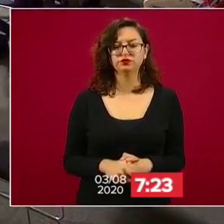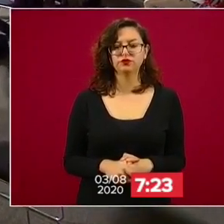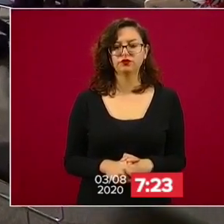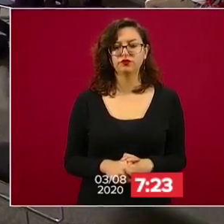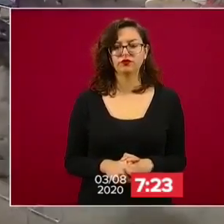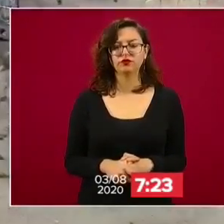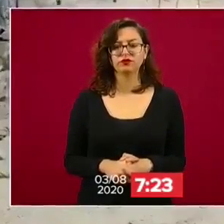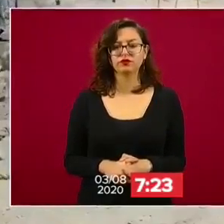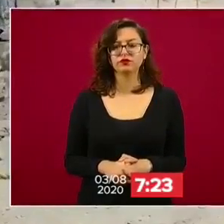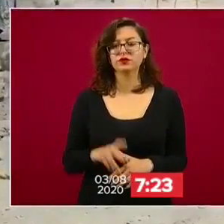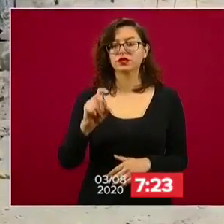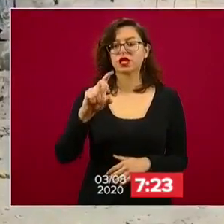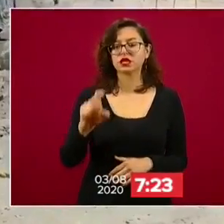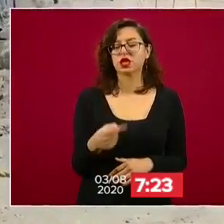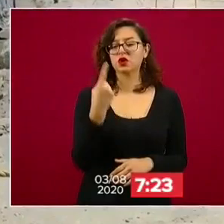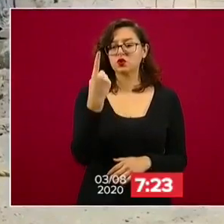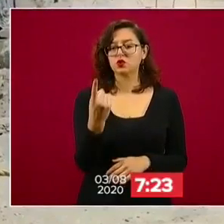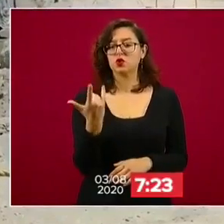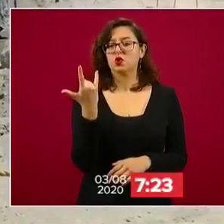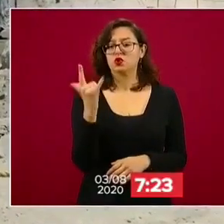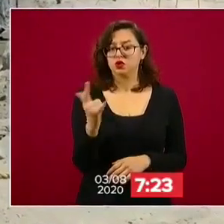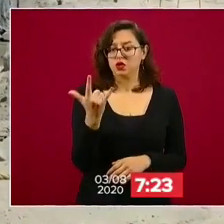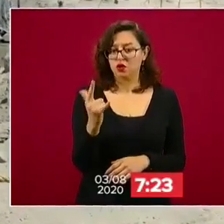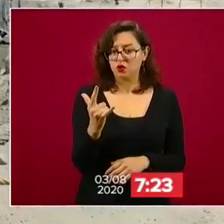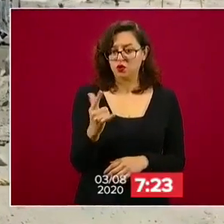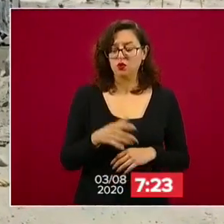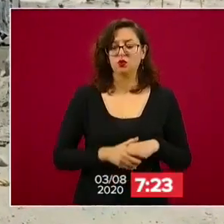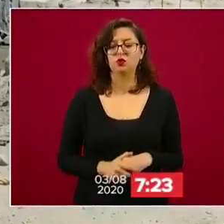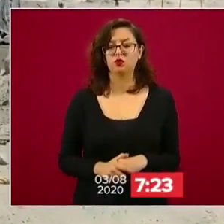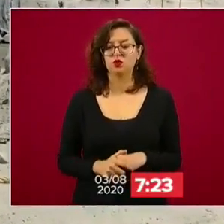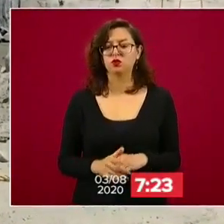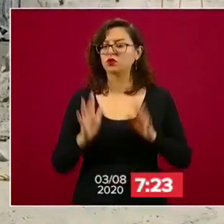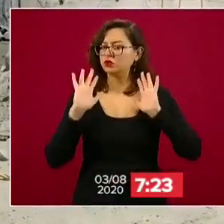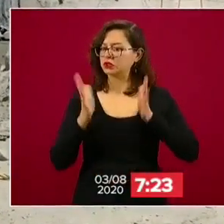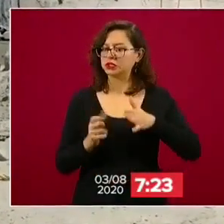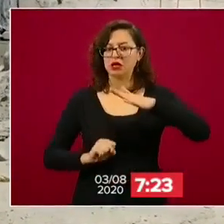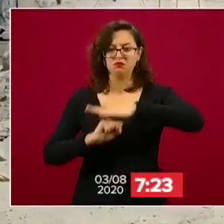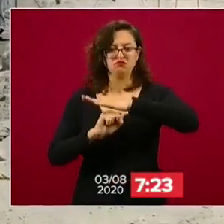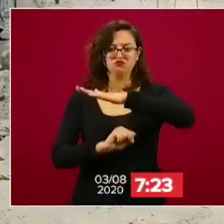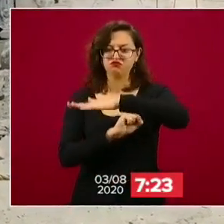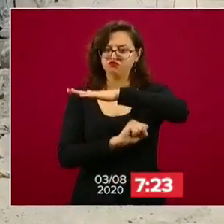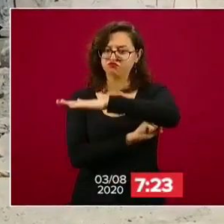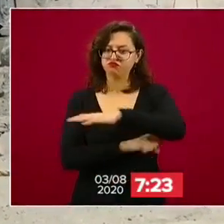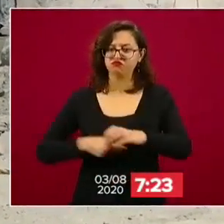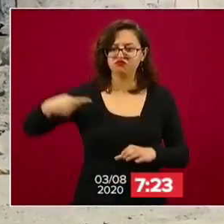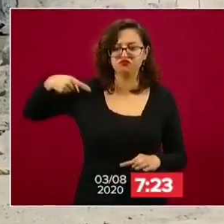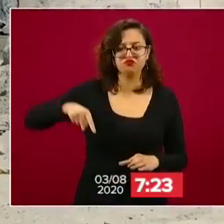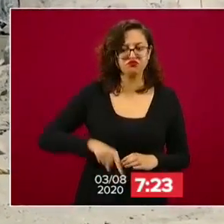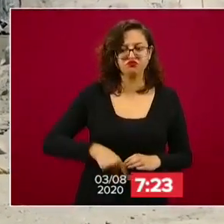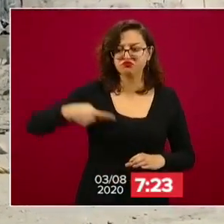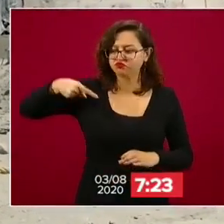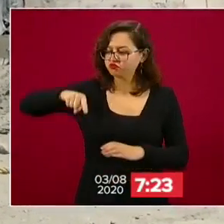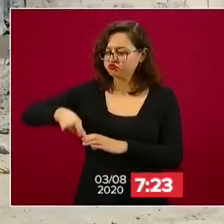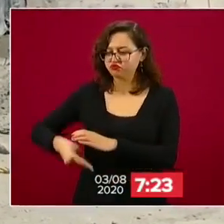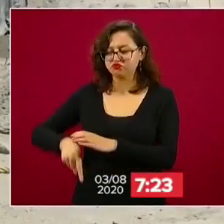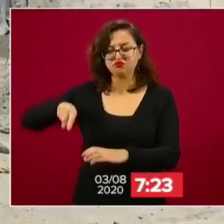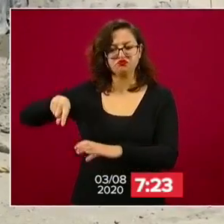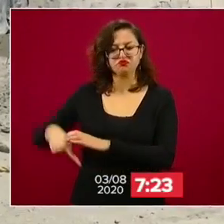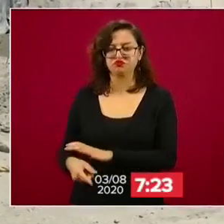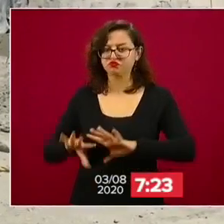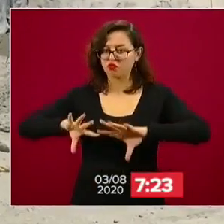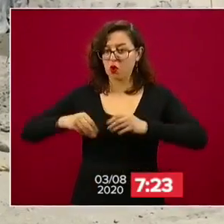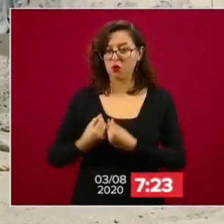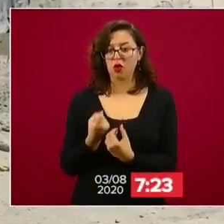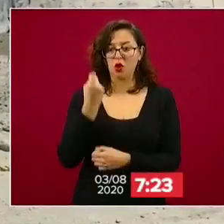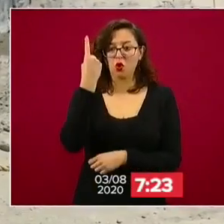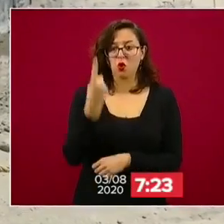31 de julio, ICA terminó toda la cimentación profunda del paquete 1, 41 mil